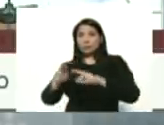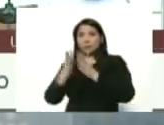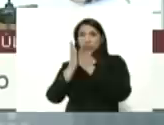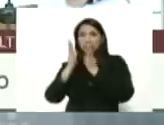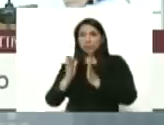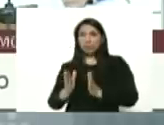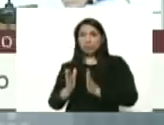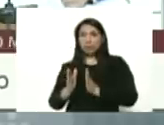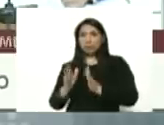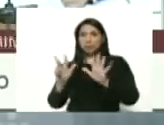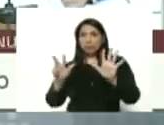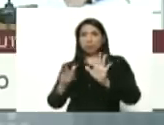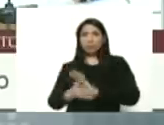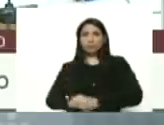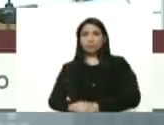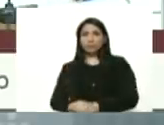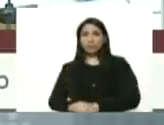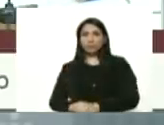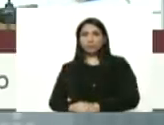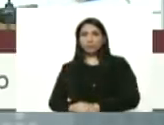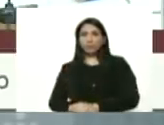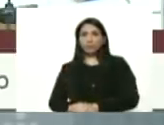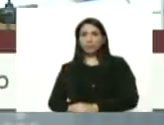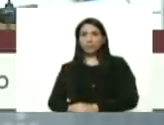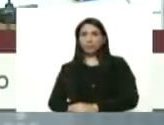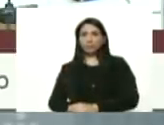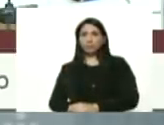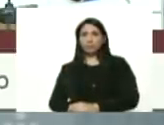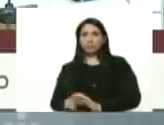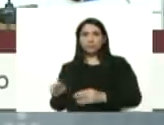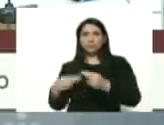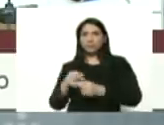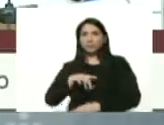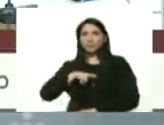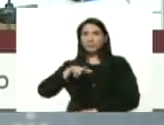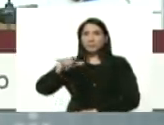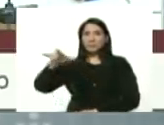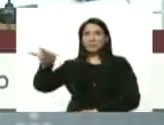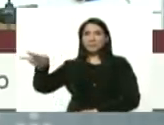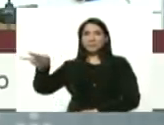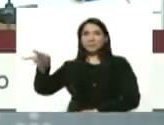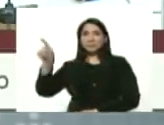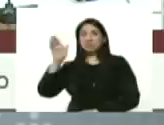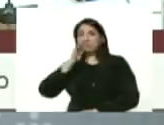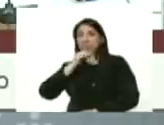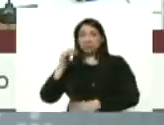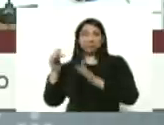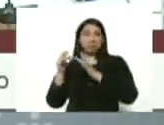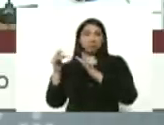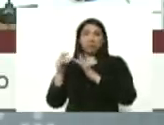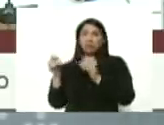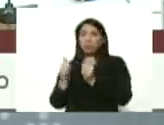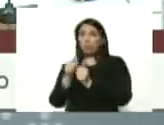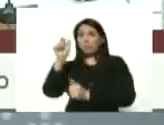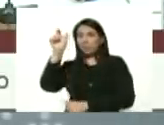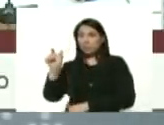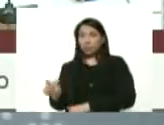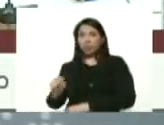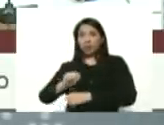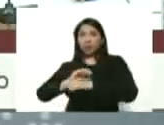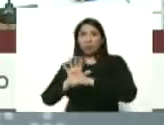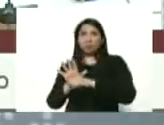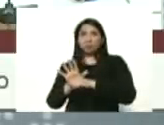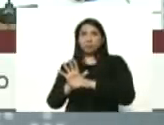claro 8 años no tiene antecedentes de viaje ni contactos con pacientes de COVID-19